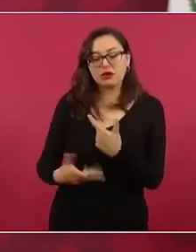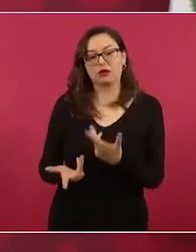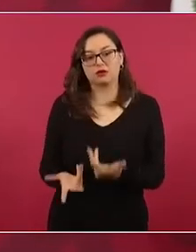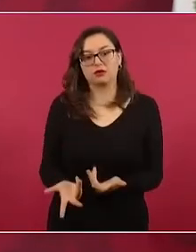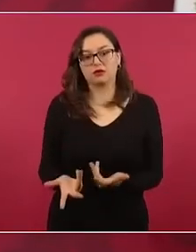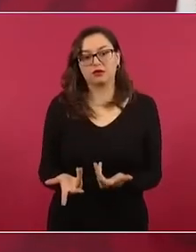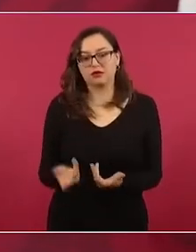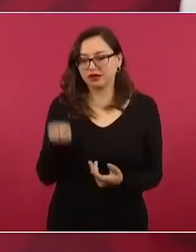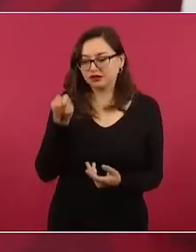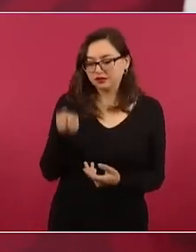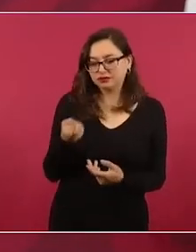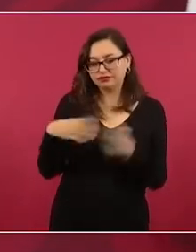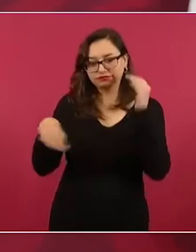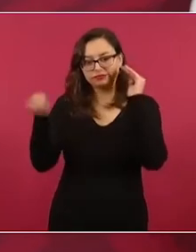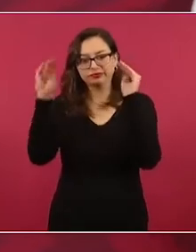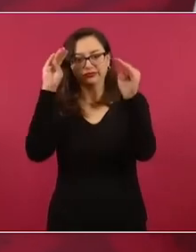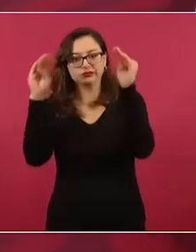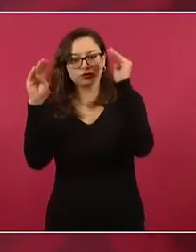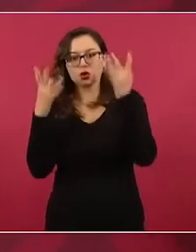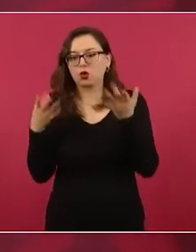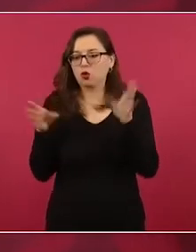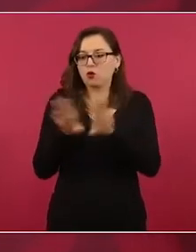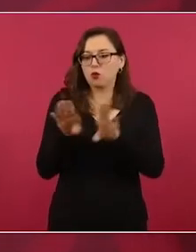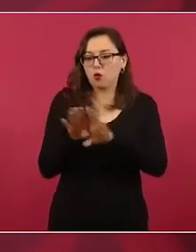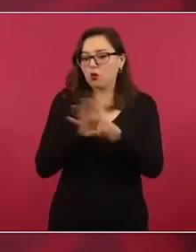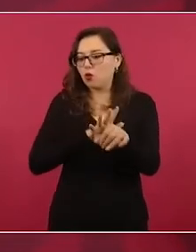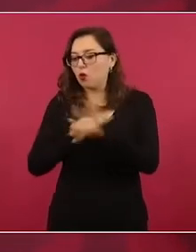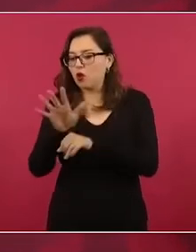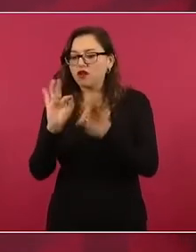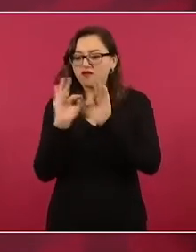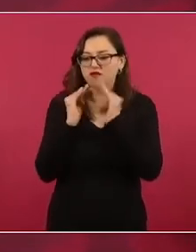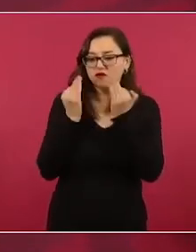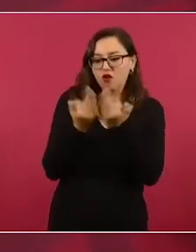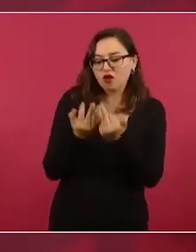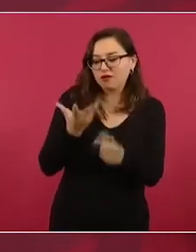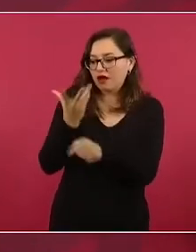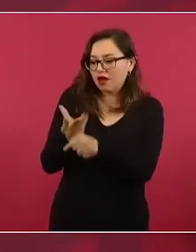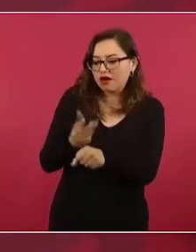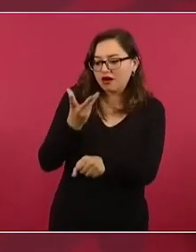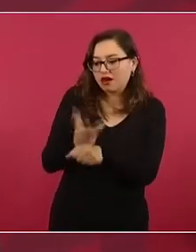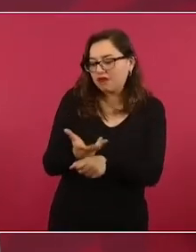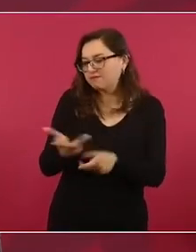buscando qué opción es lo mejor.